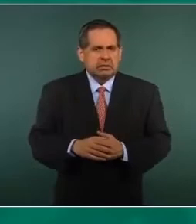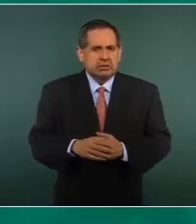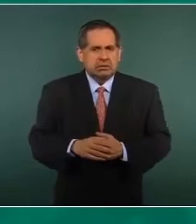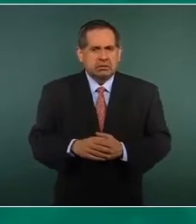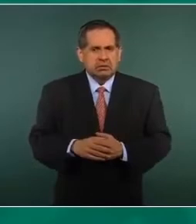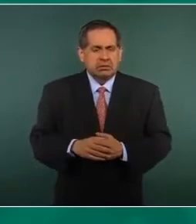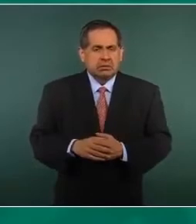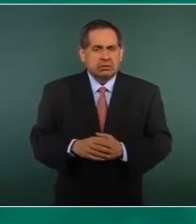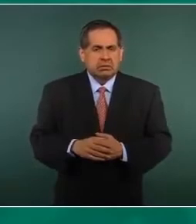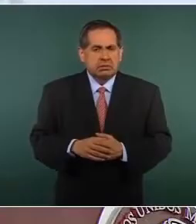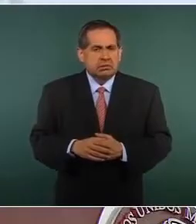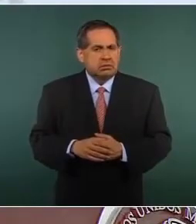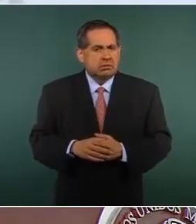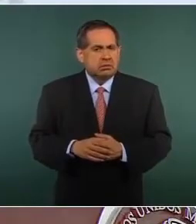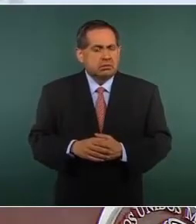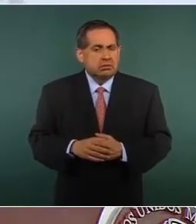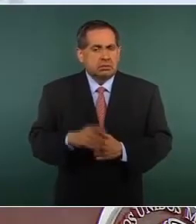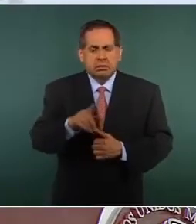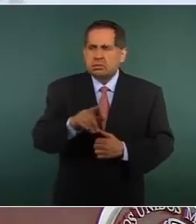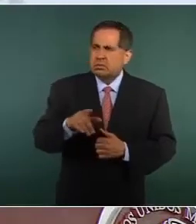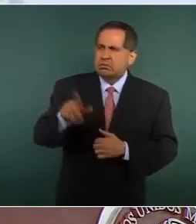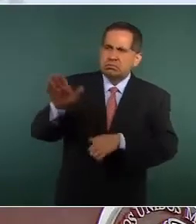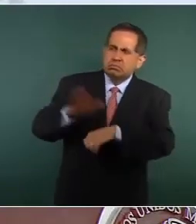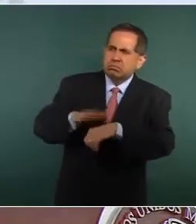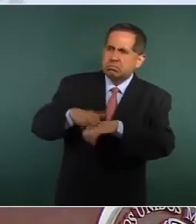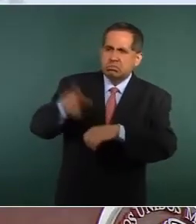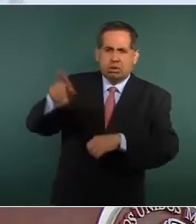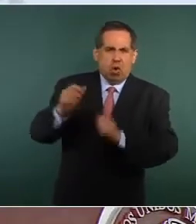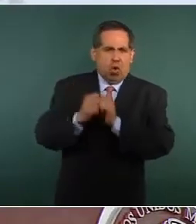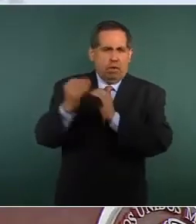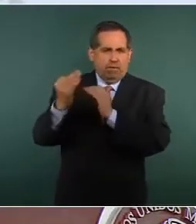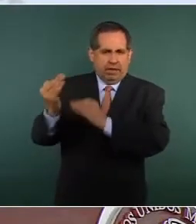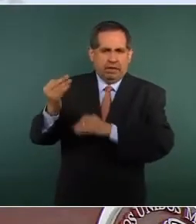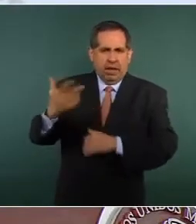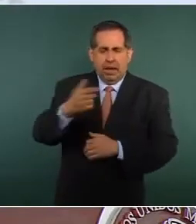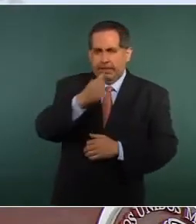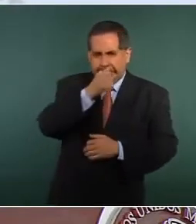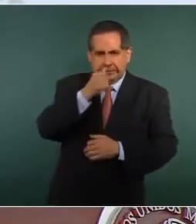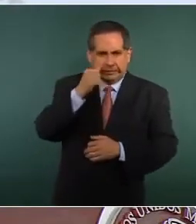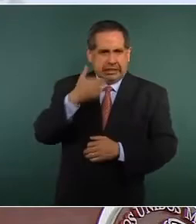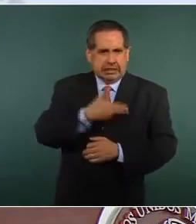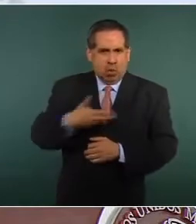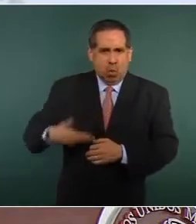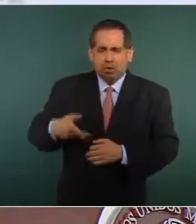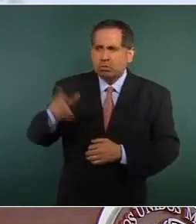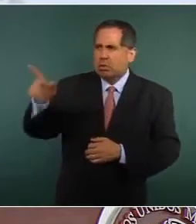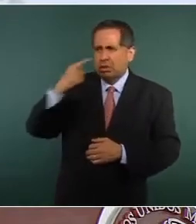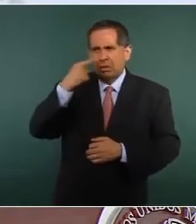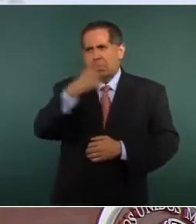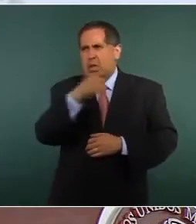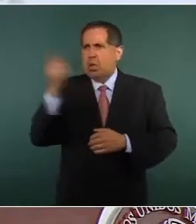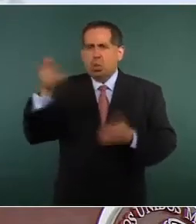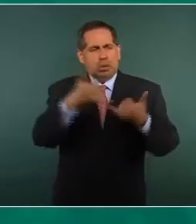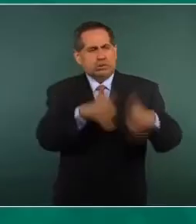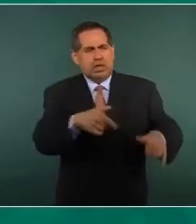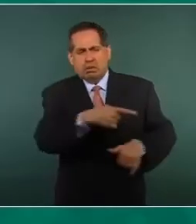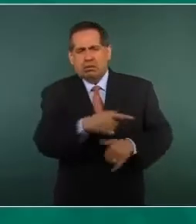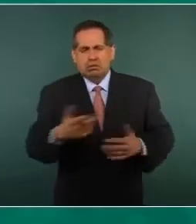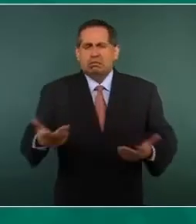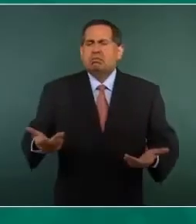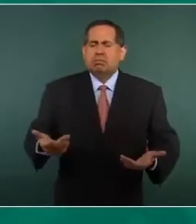quejarse con el presidente y la respuesta